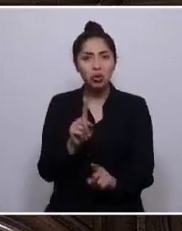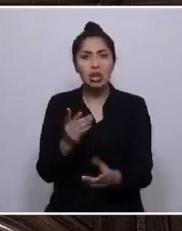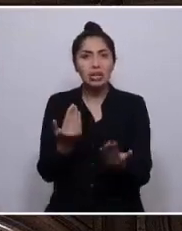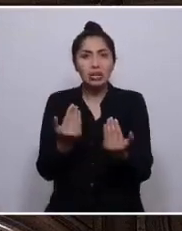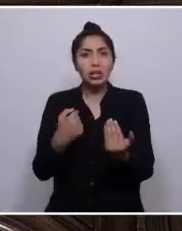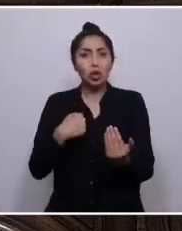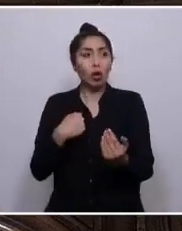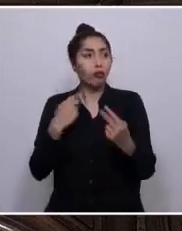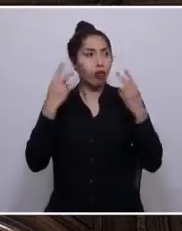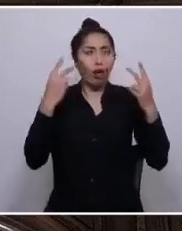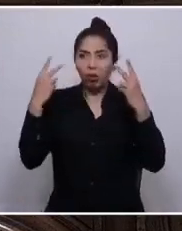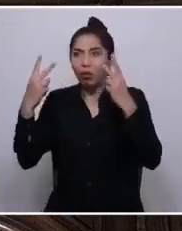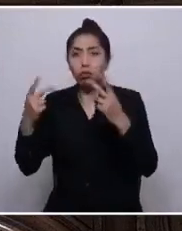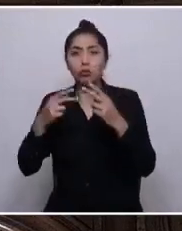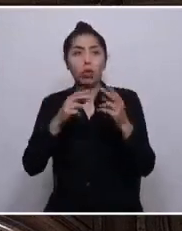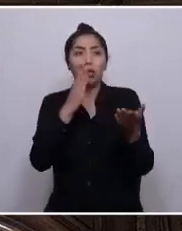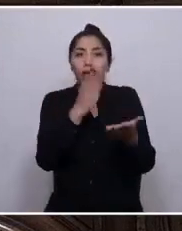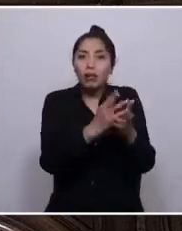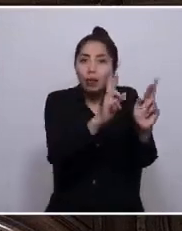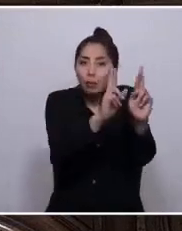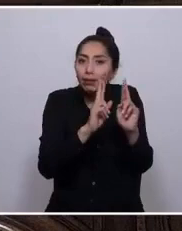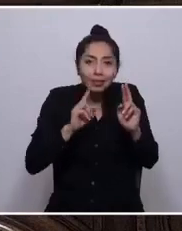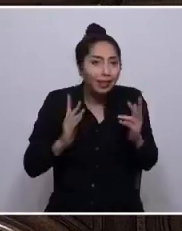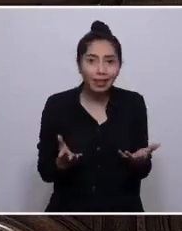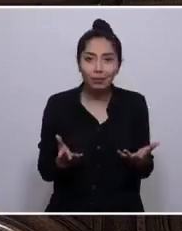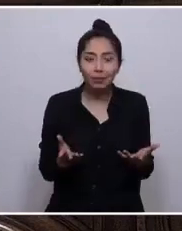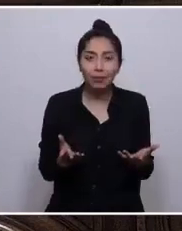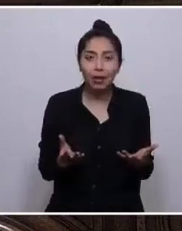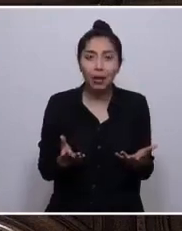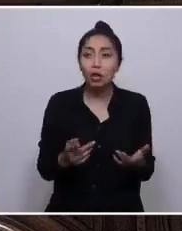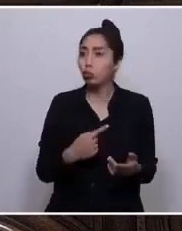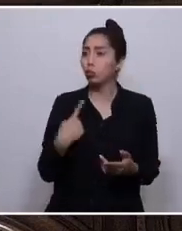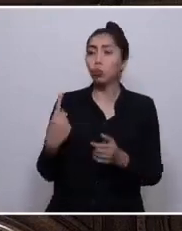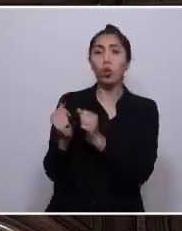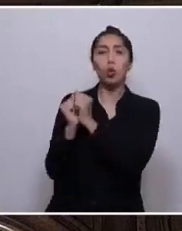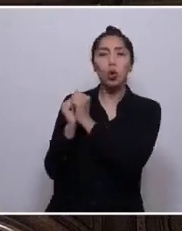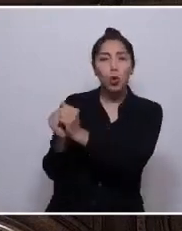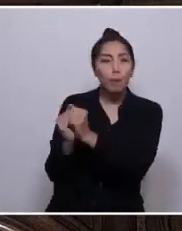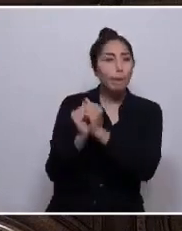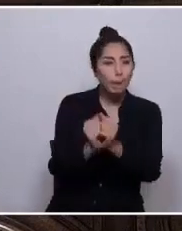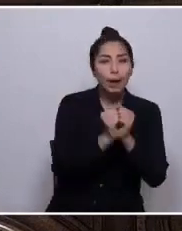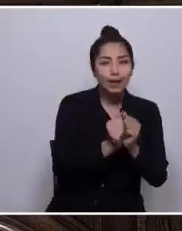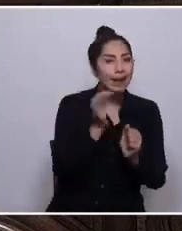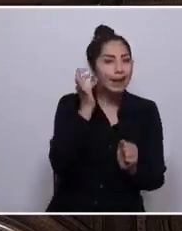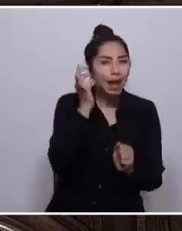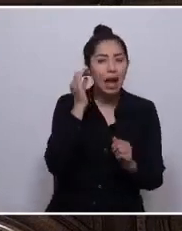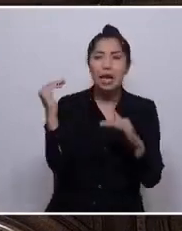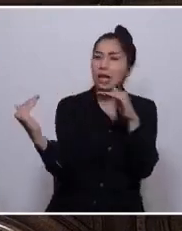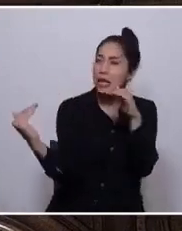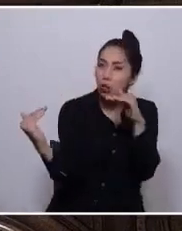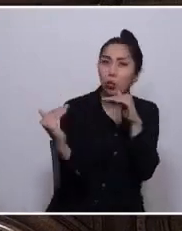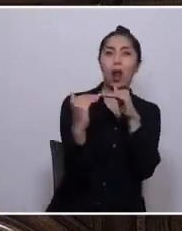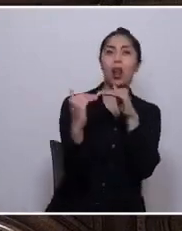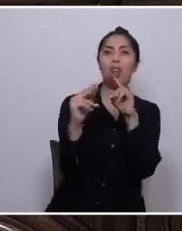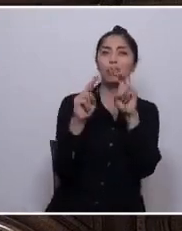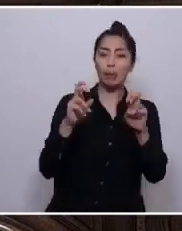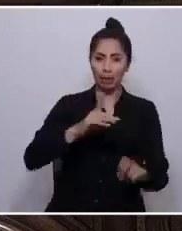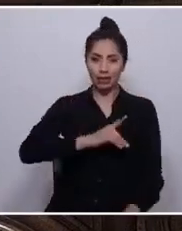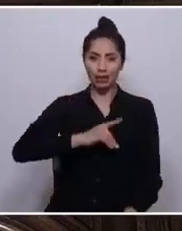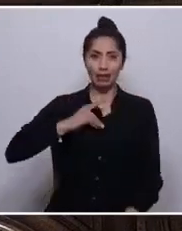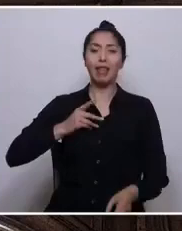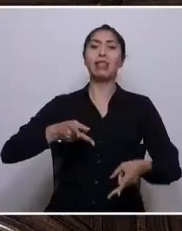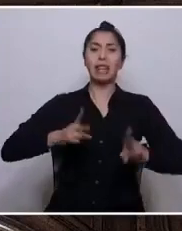respetadas. Que seamos, compañeras, verdaderamente iguales en dignidad y derechos.